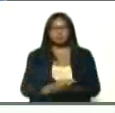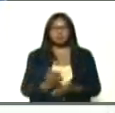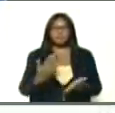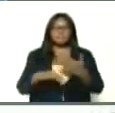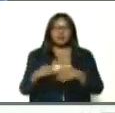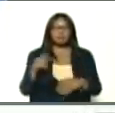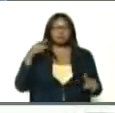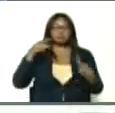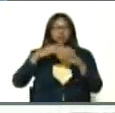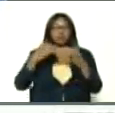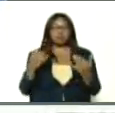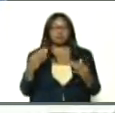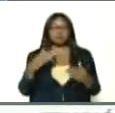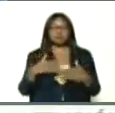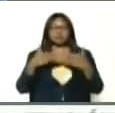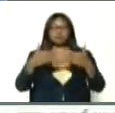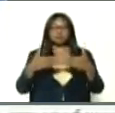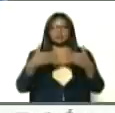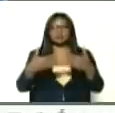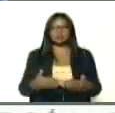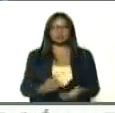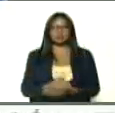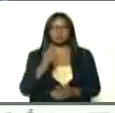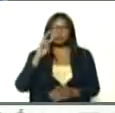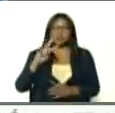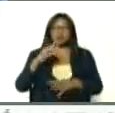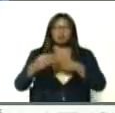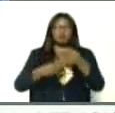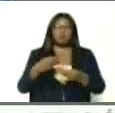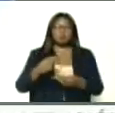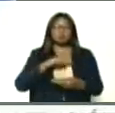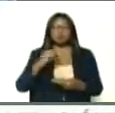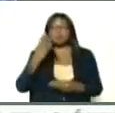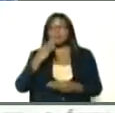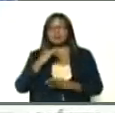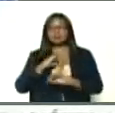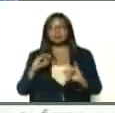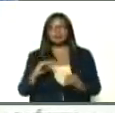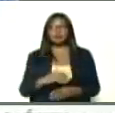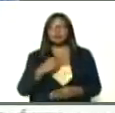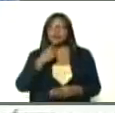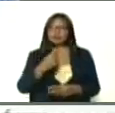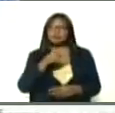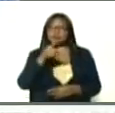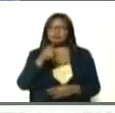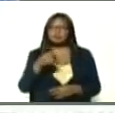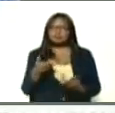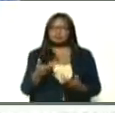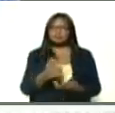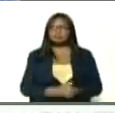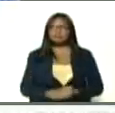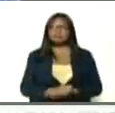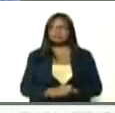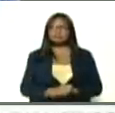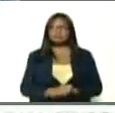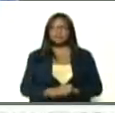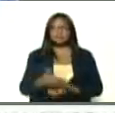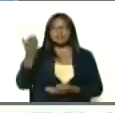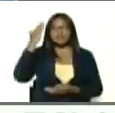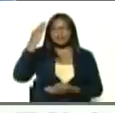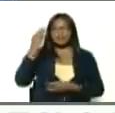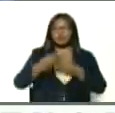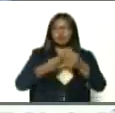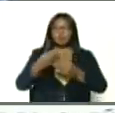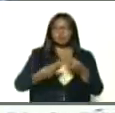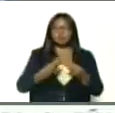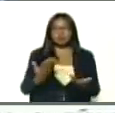a llevarlas adelante, ustedes verán, tenemos la experiencia, ¿cómo es que dices tú, Alfred Nazaret? Sabemos cómo hacerlo, sabemos